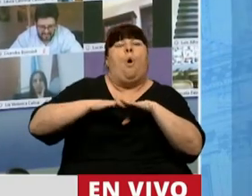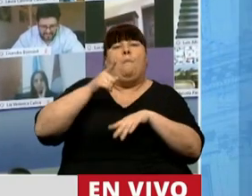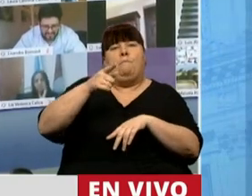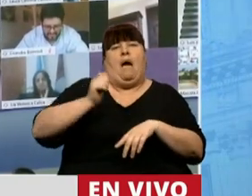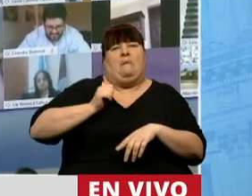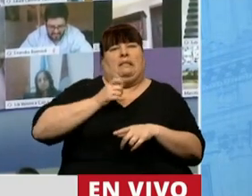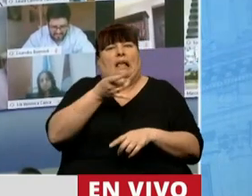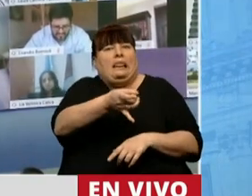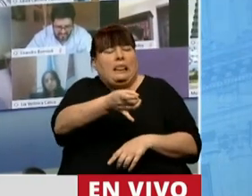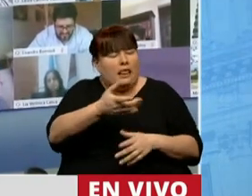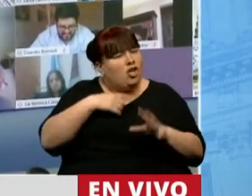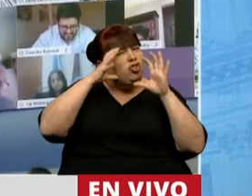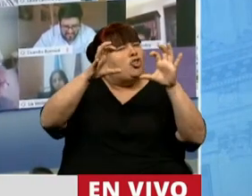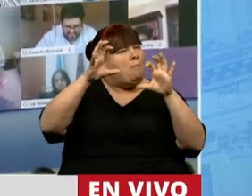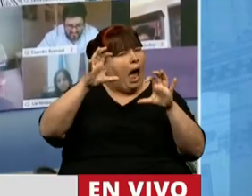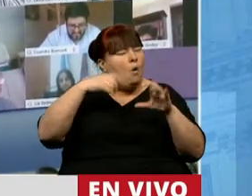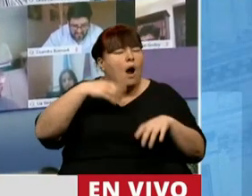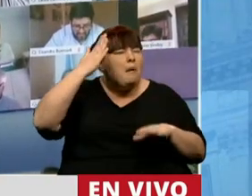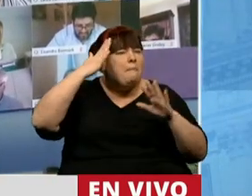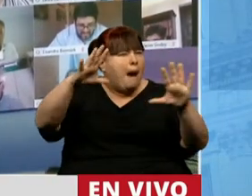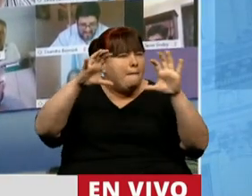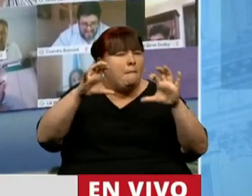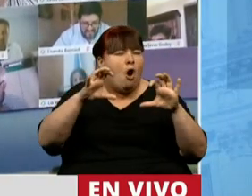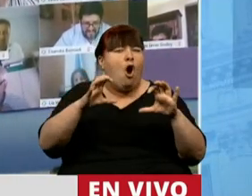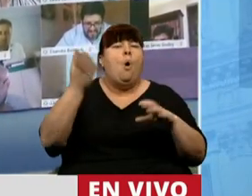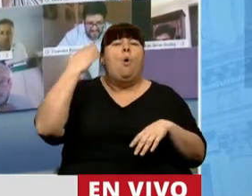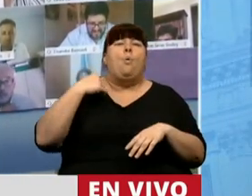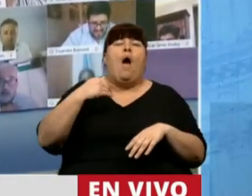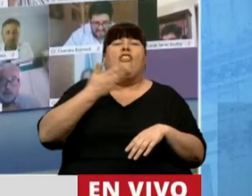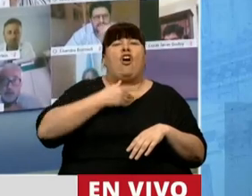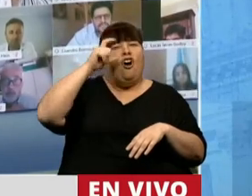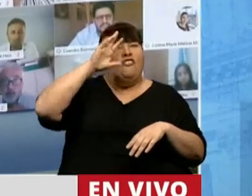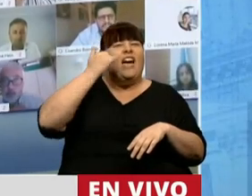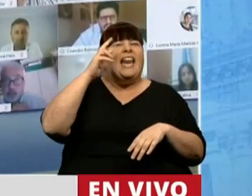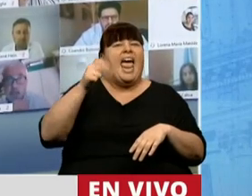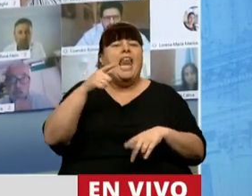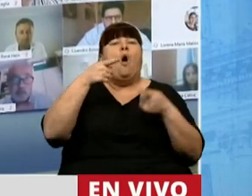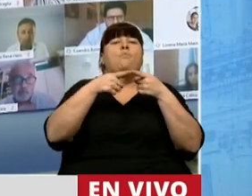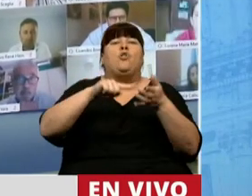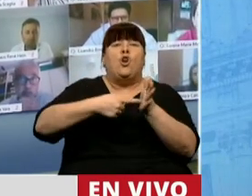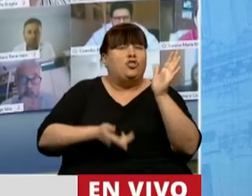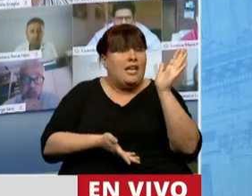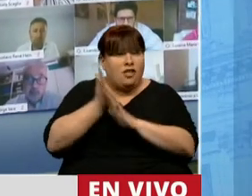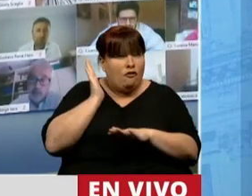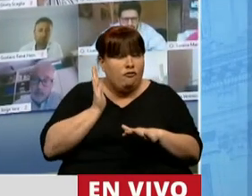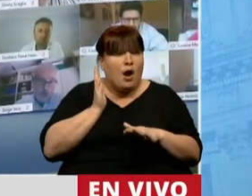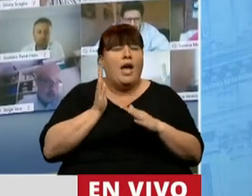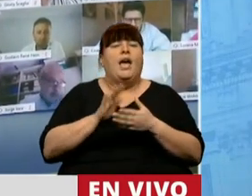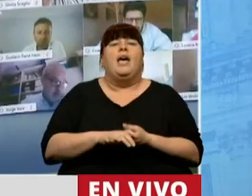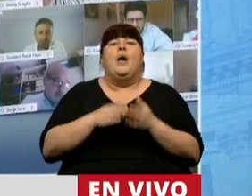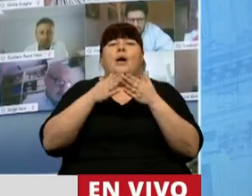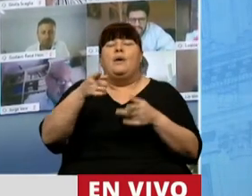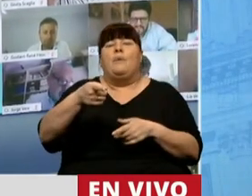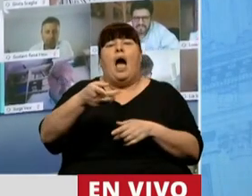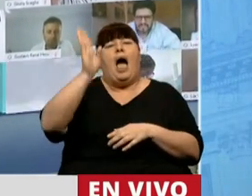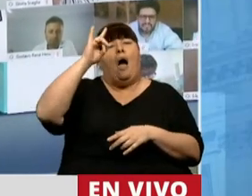su dictadura. Yo todavía recuerdo, tengo en mi retina, la salida de Ferreira al Dunate del puerto de Buenos Aires en el vapor de